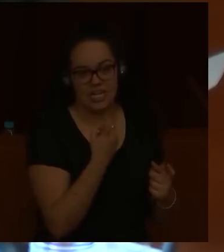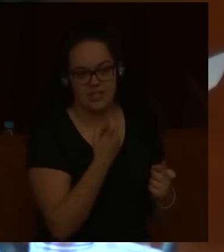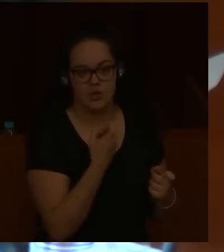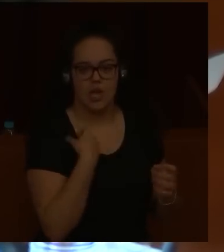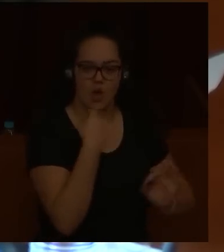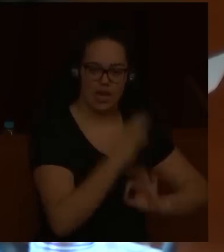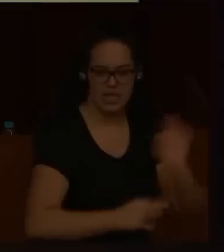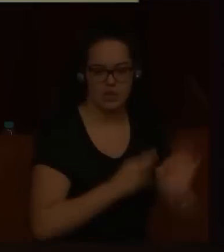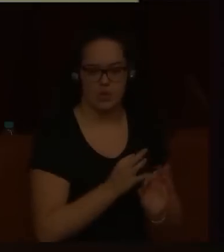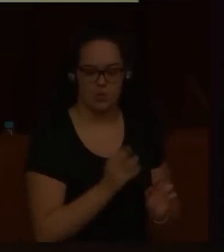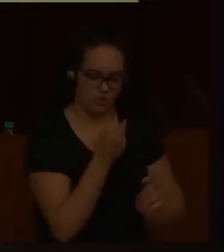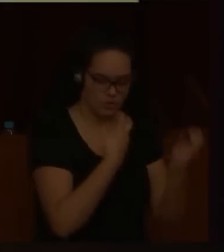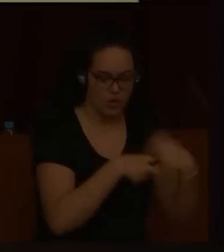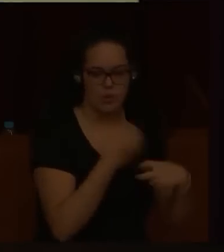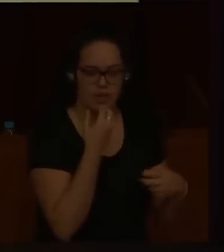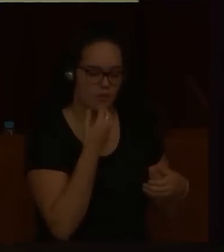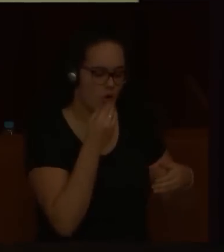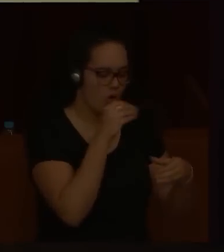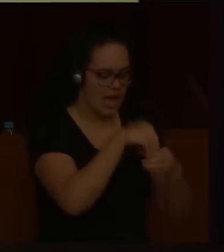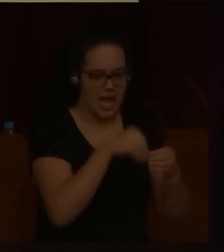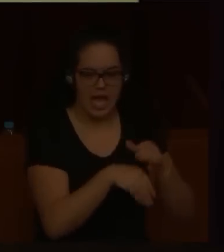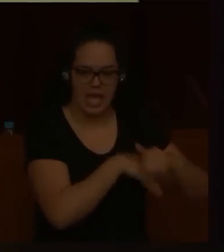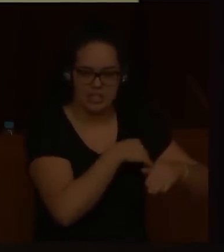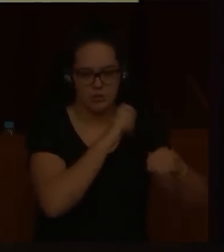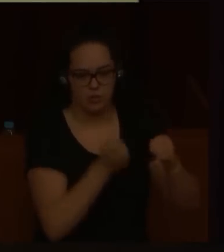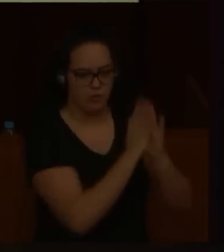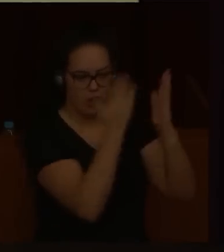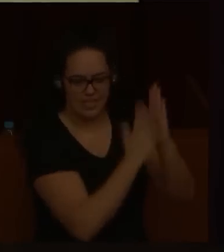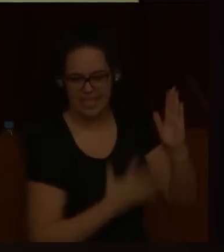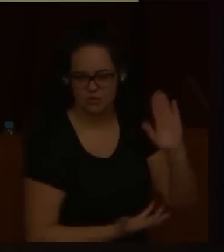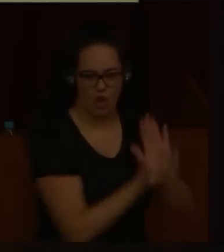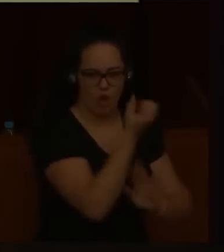reorganización, como eran depósitos, archivo, biblioteca,